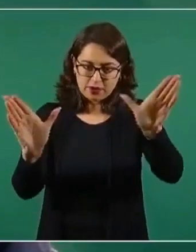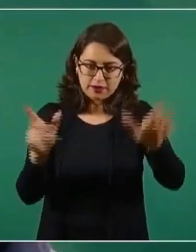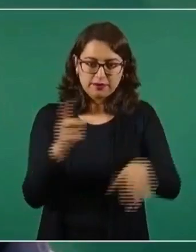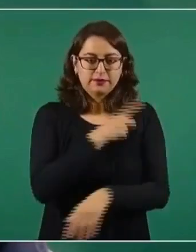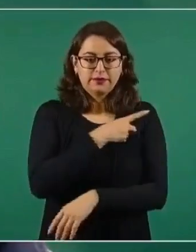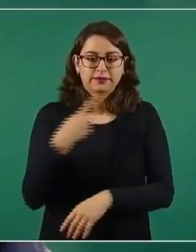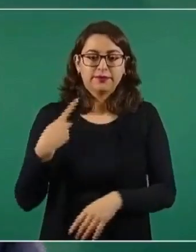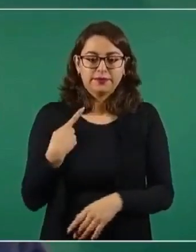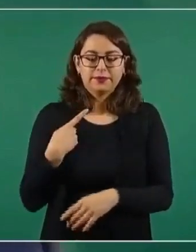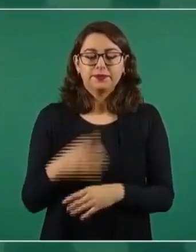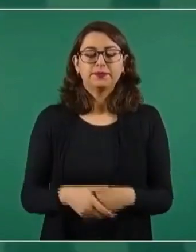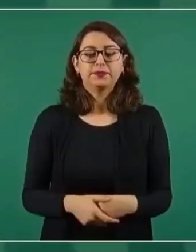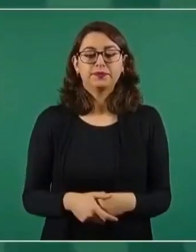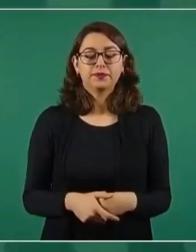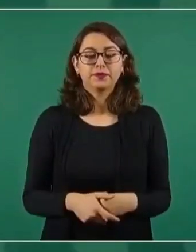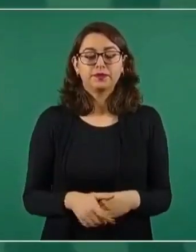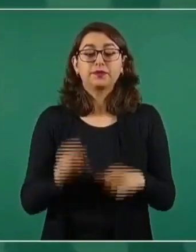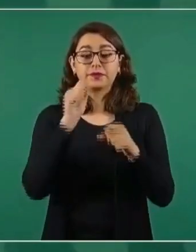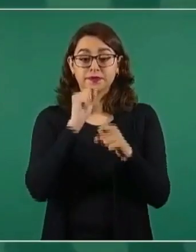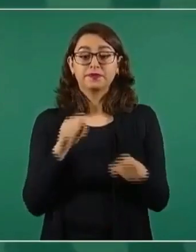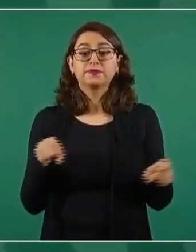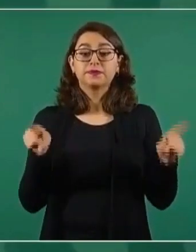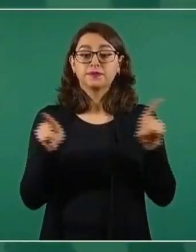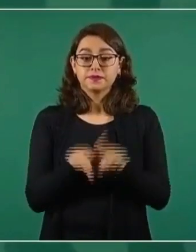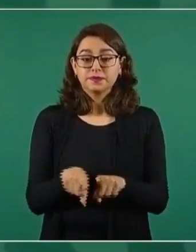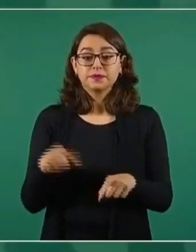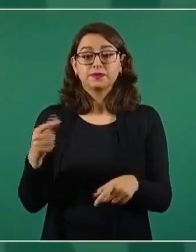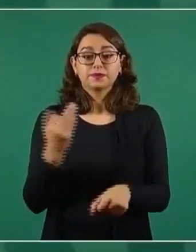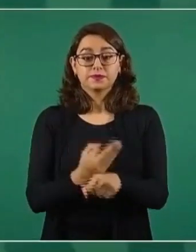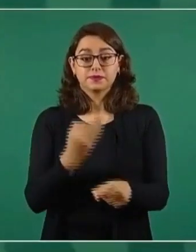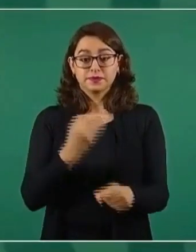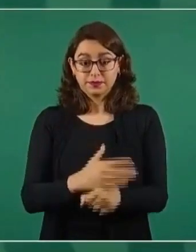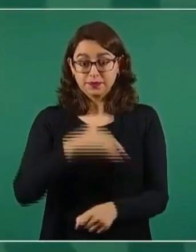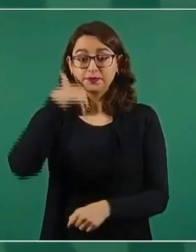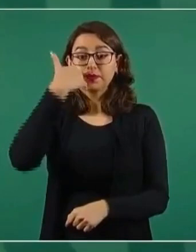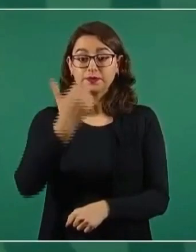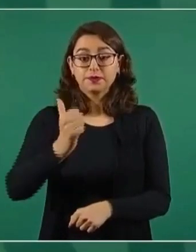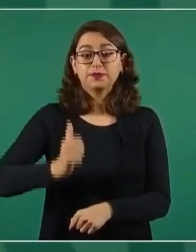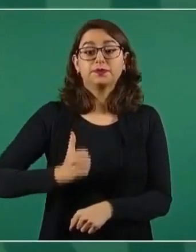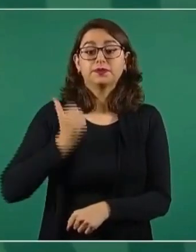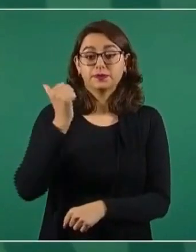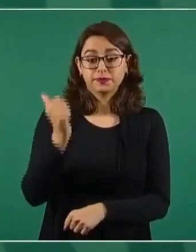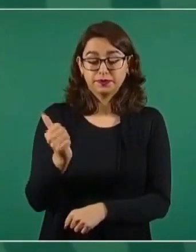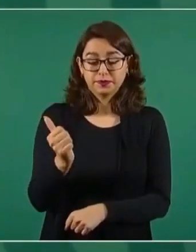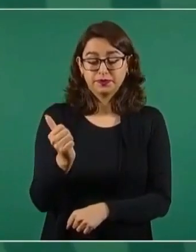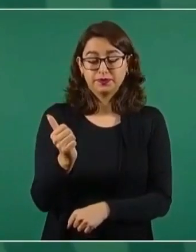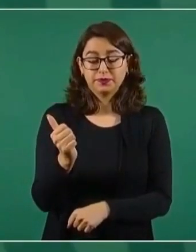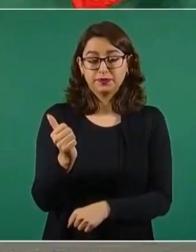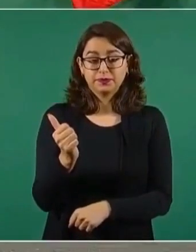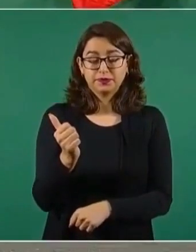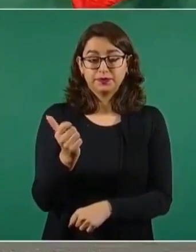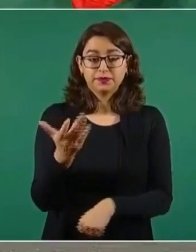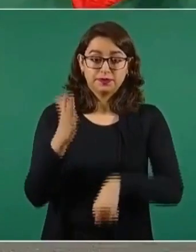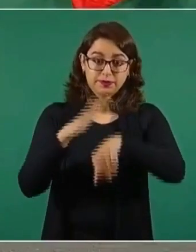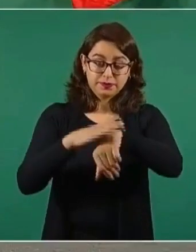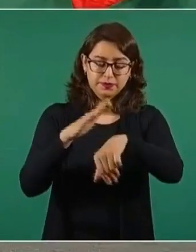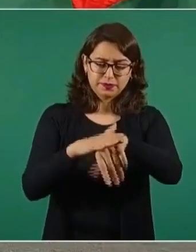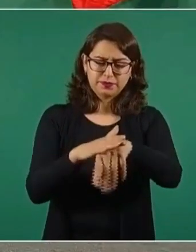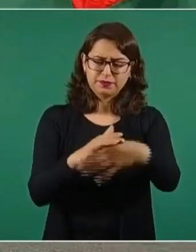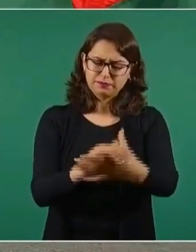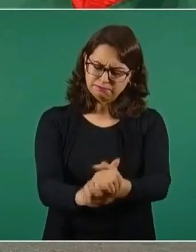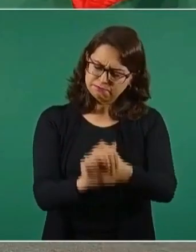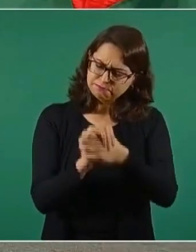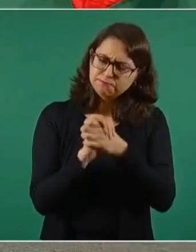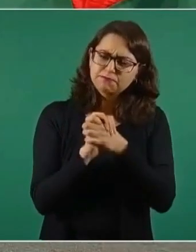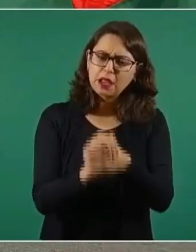casetas. Y aprovecho para enviar un saludo y un mensaje